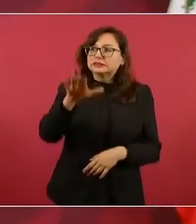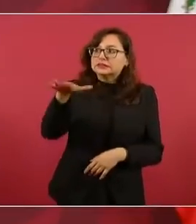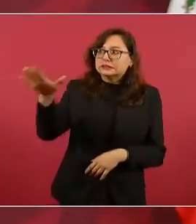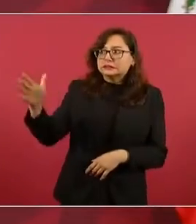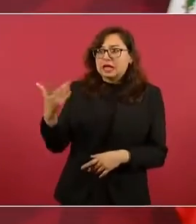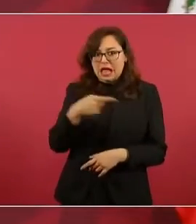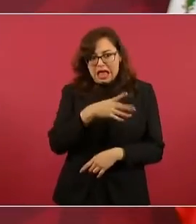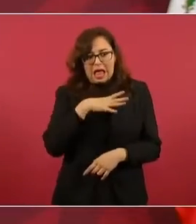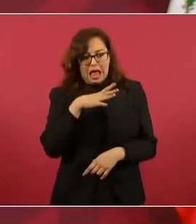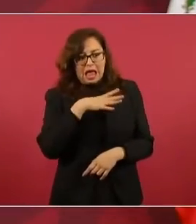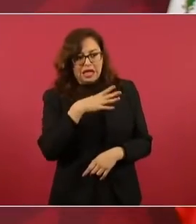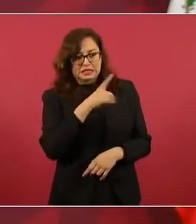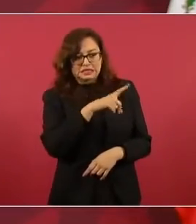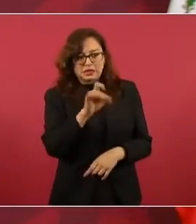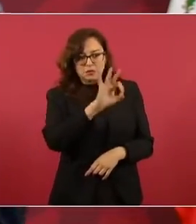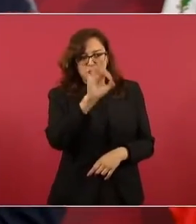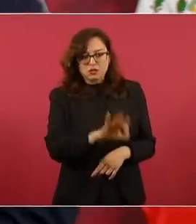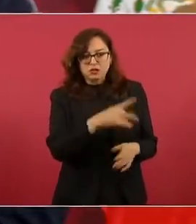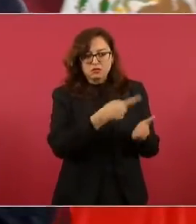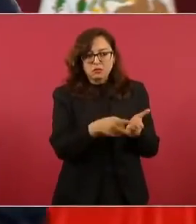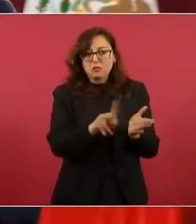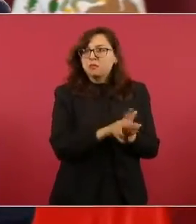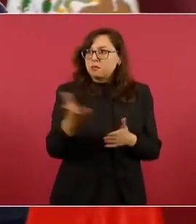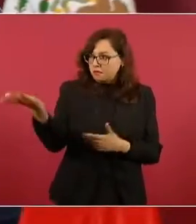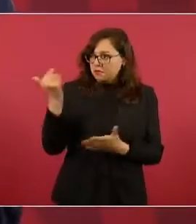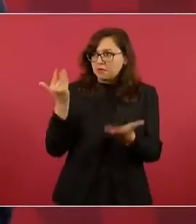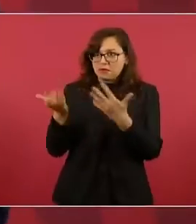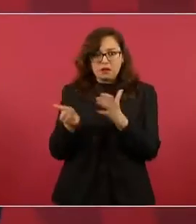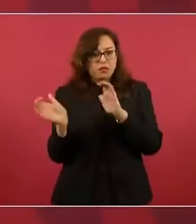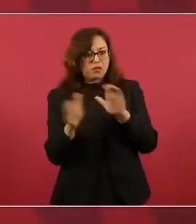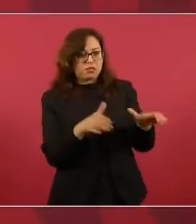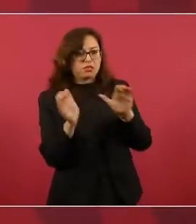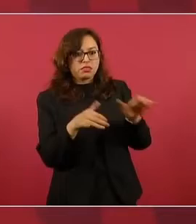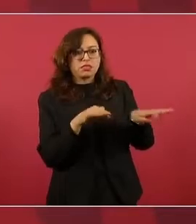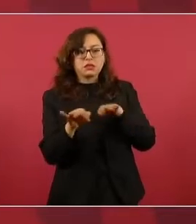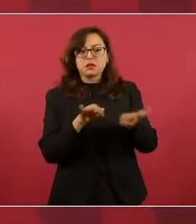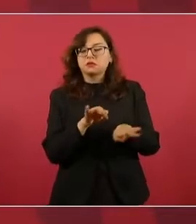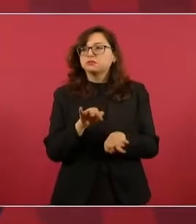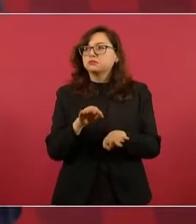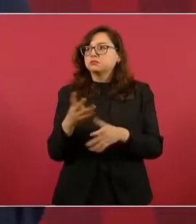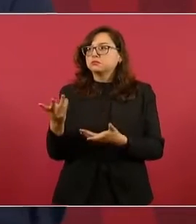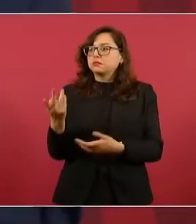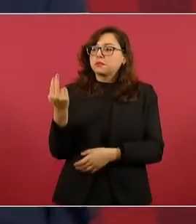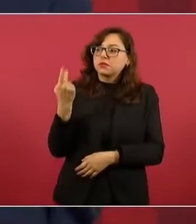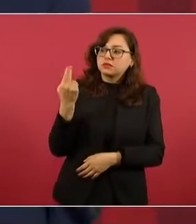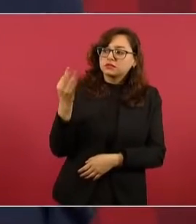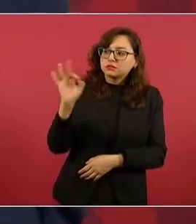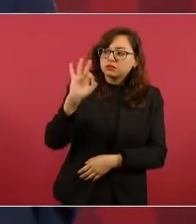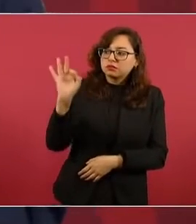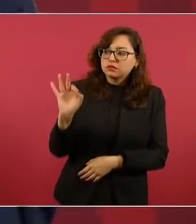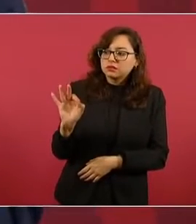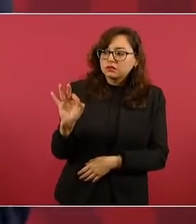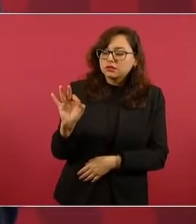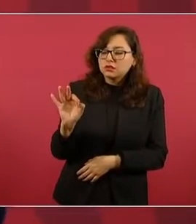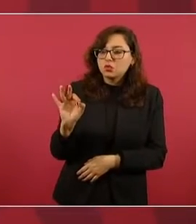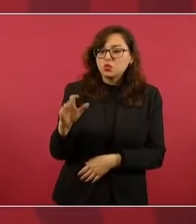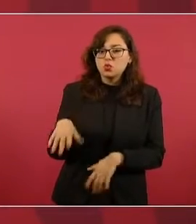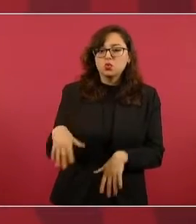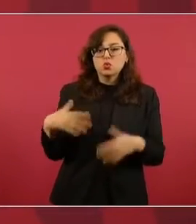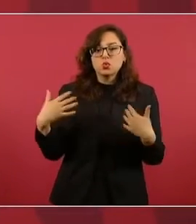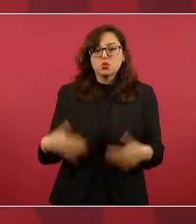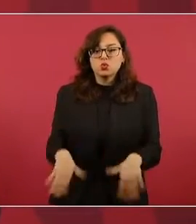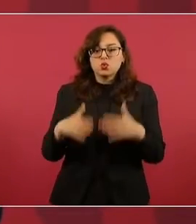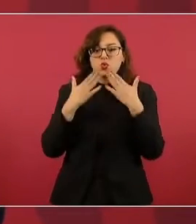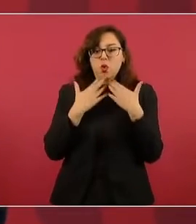por esa política. Lo mismo en el caso del agua,